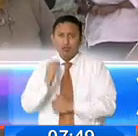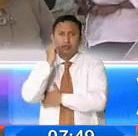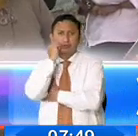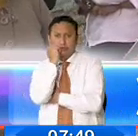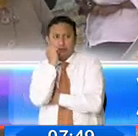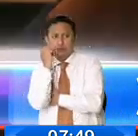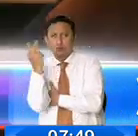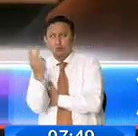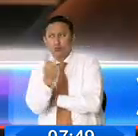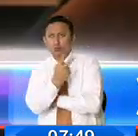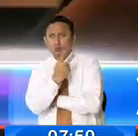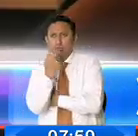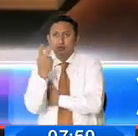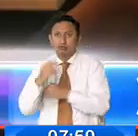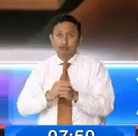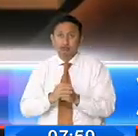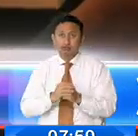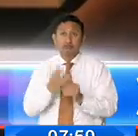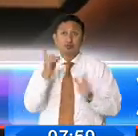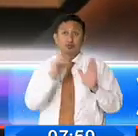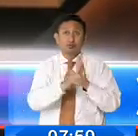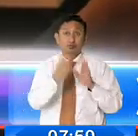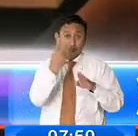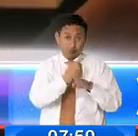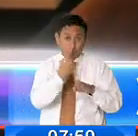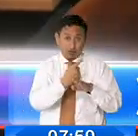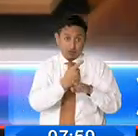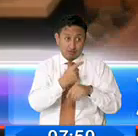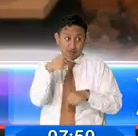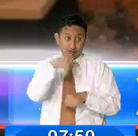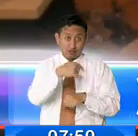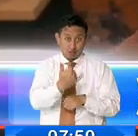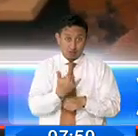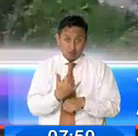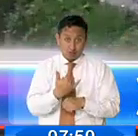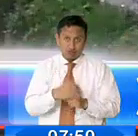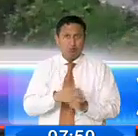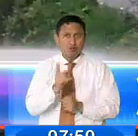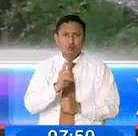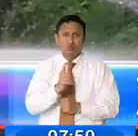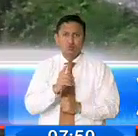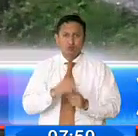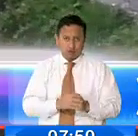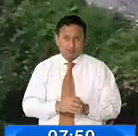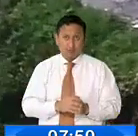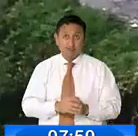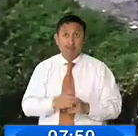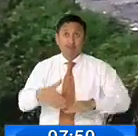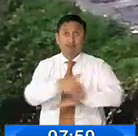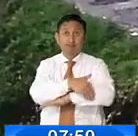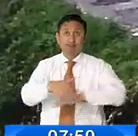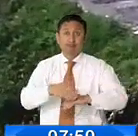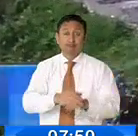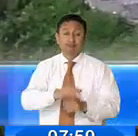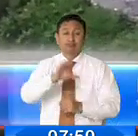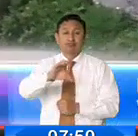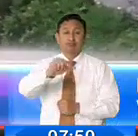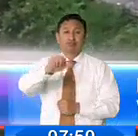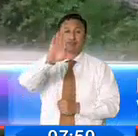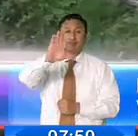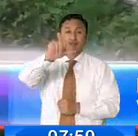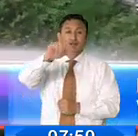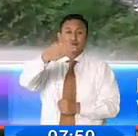que están merodeando. Denuncian que no es la primera vez que este tipo de hechos delictivos se registran entre las calles Peaña y Catacocha.